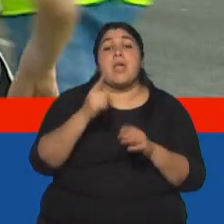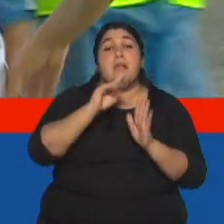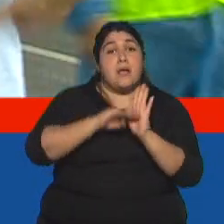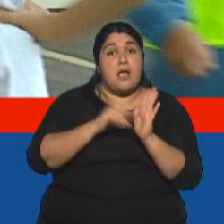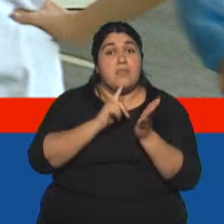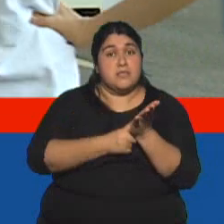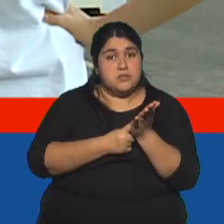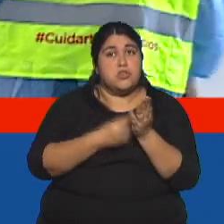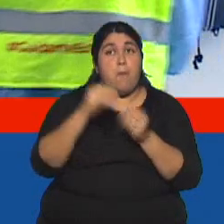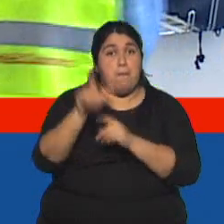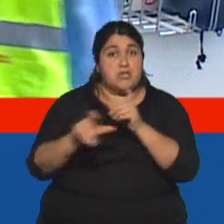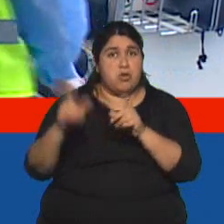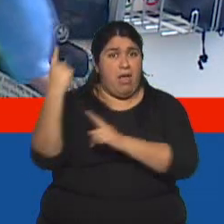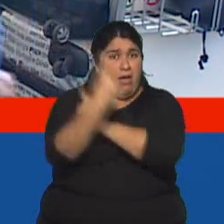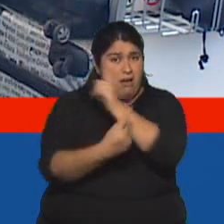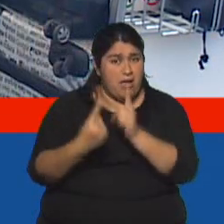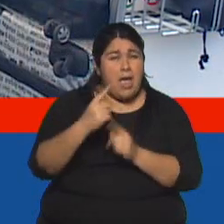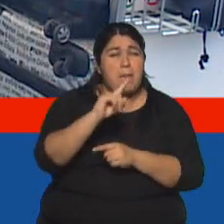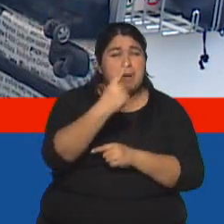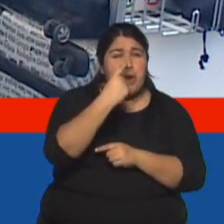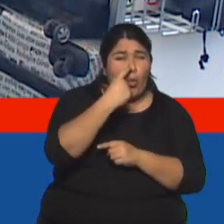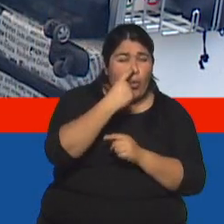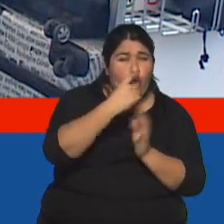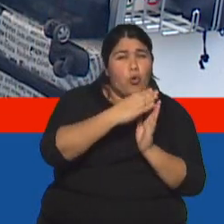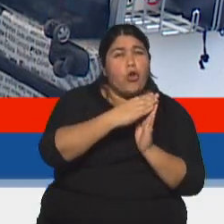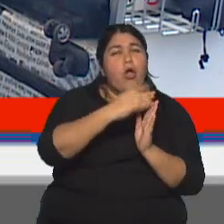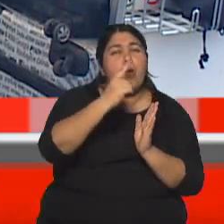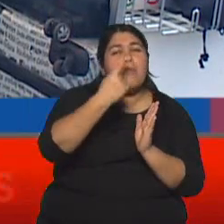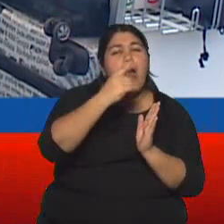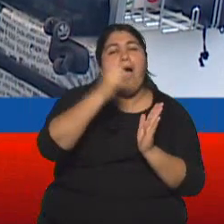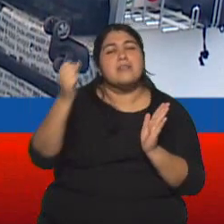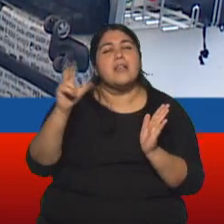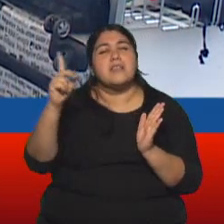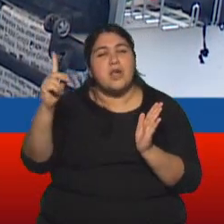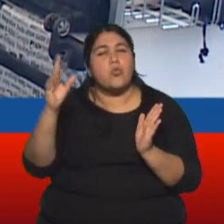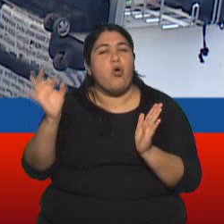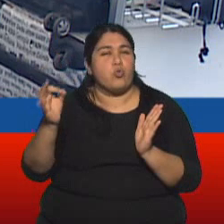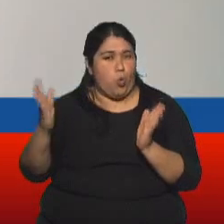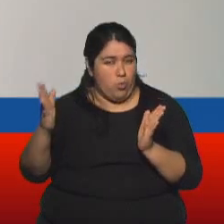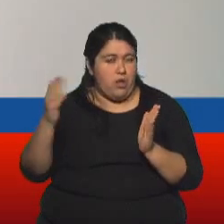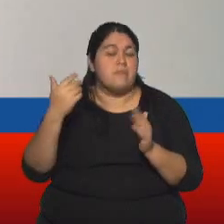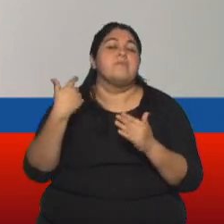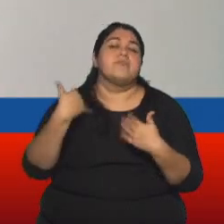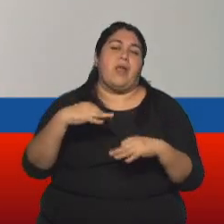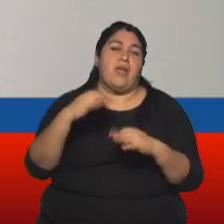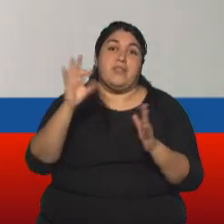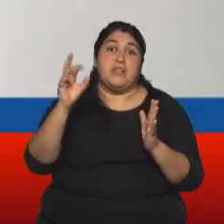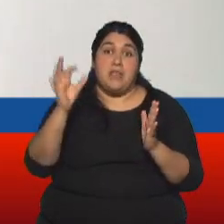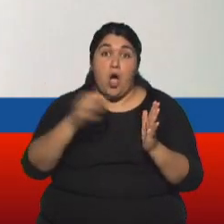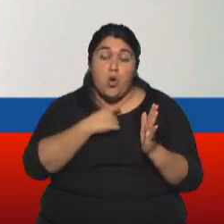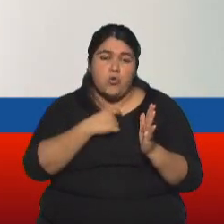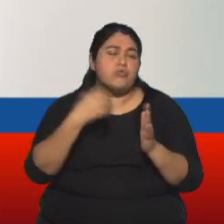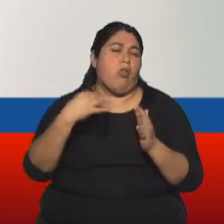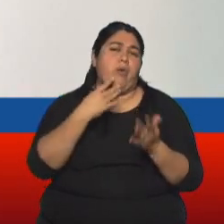regresen del exterior entre el 1 de julio y el 31 de agosto están obligados a aislarse en los lugares que determinen los gobiernos